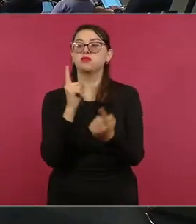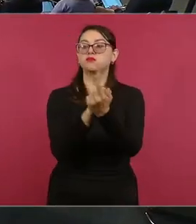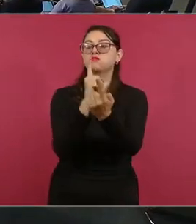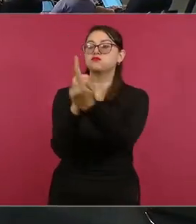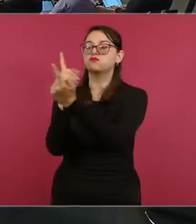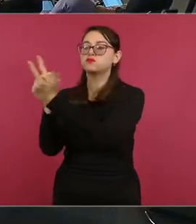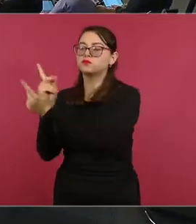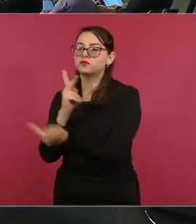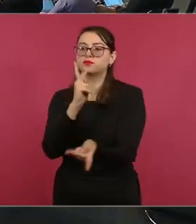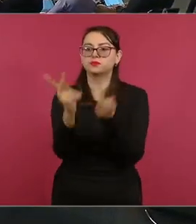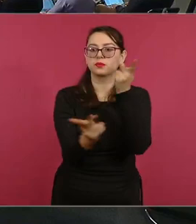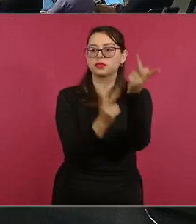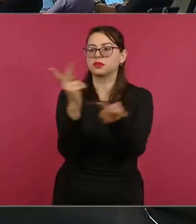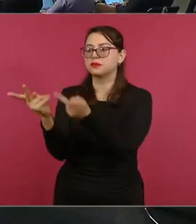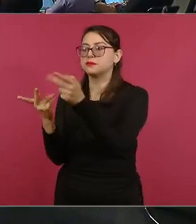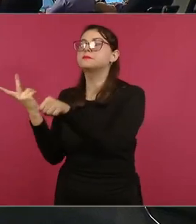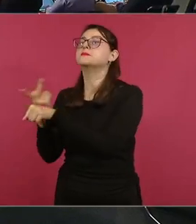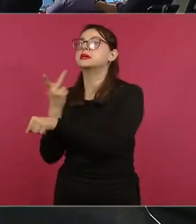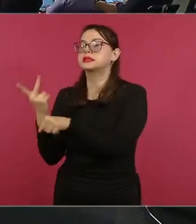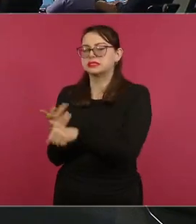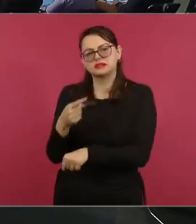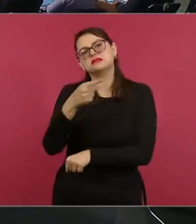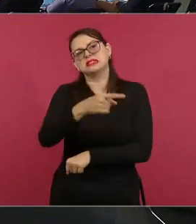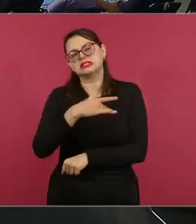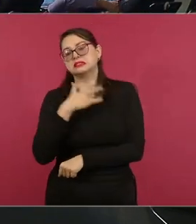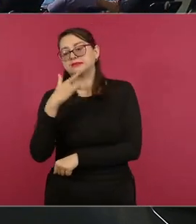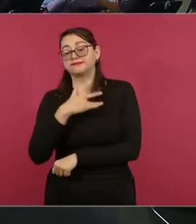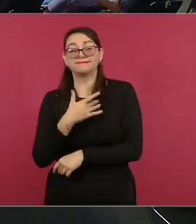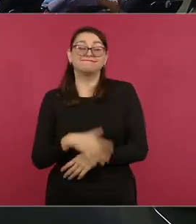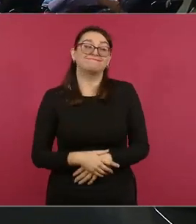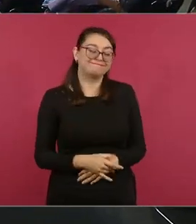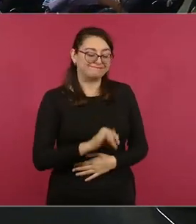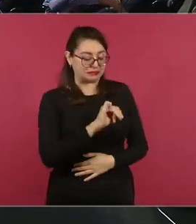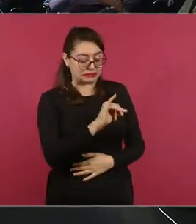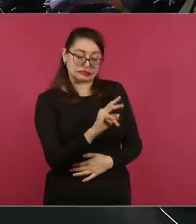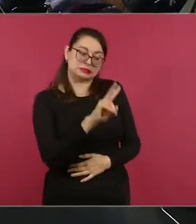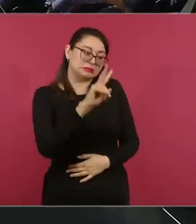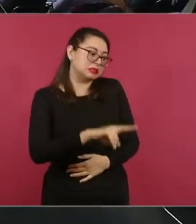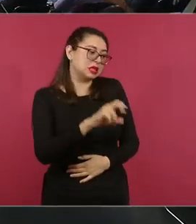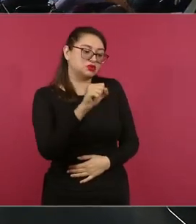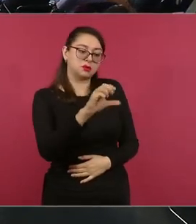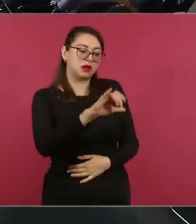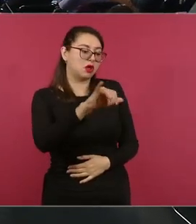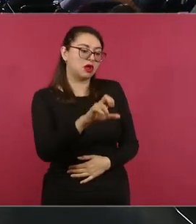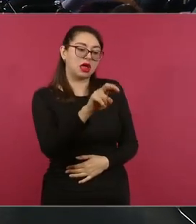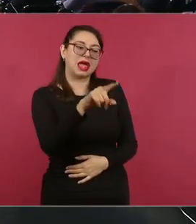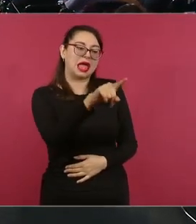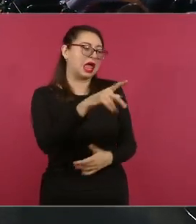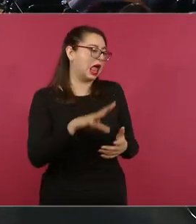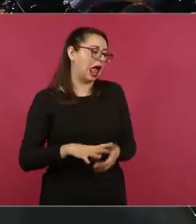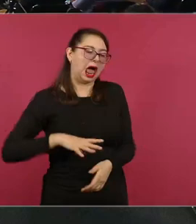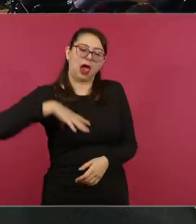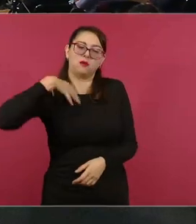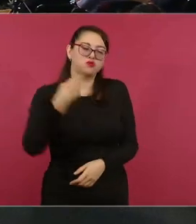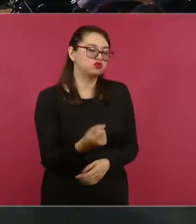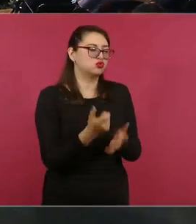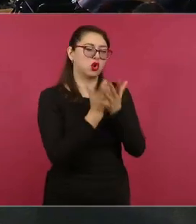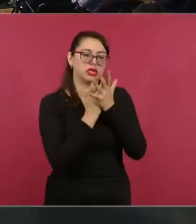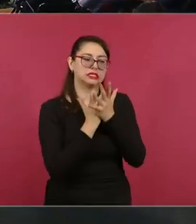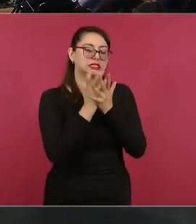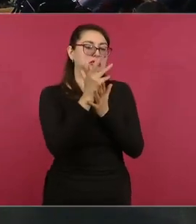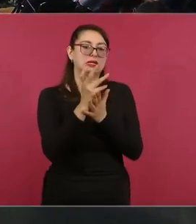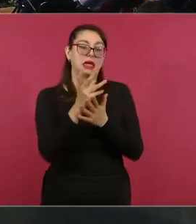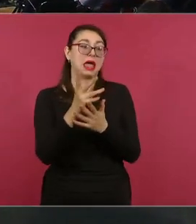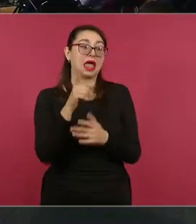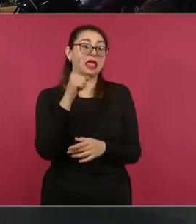existe un exceso e incluso una invasión de facultades de la Suprema Corte de Justicia de la Nación hacia el poder